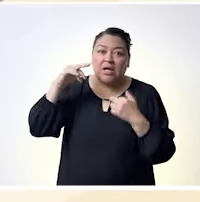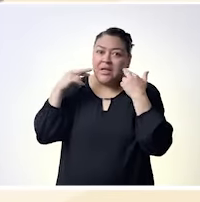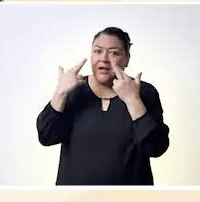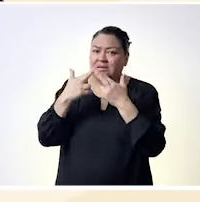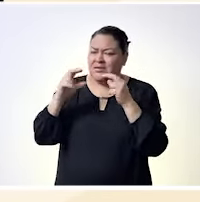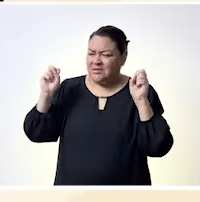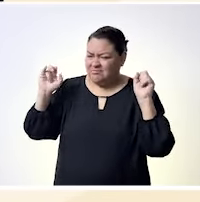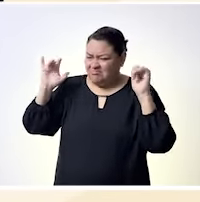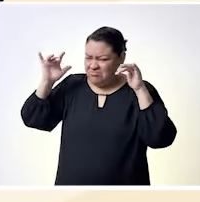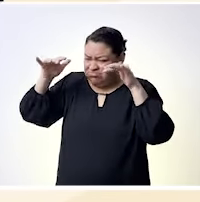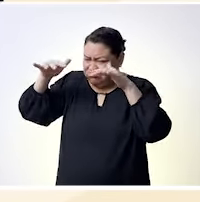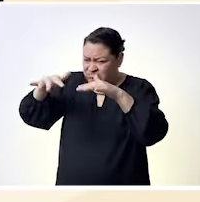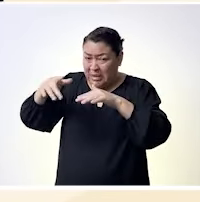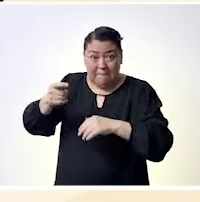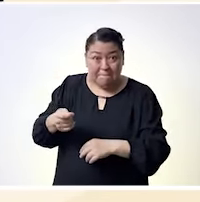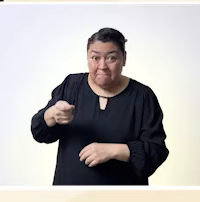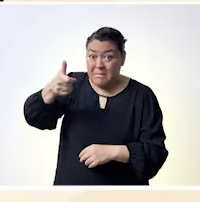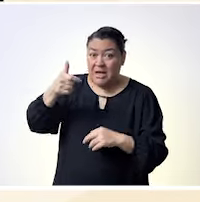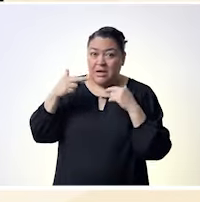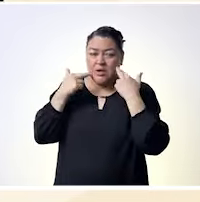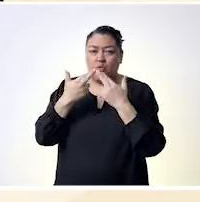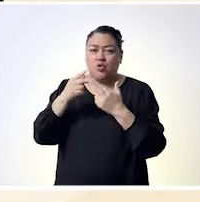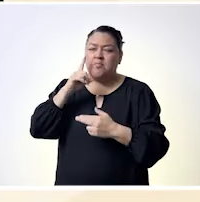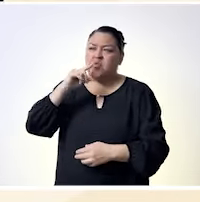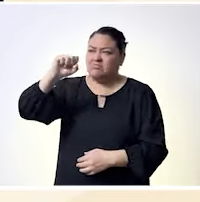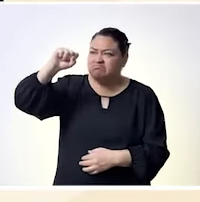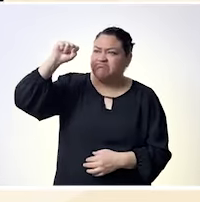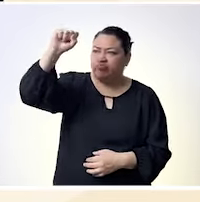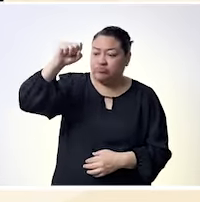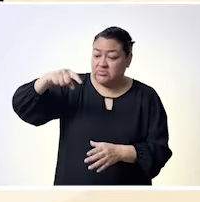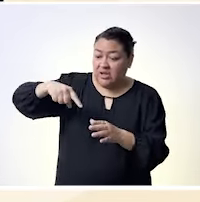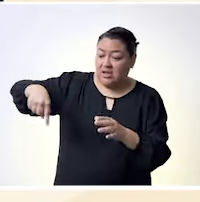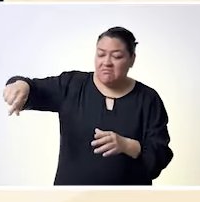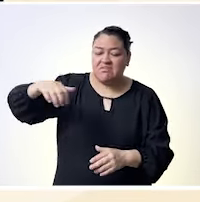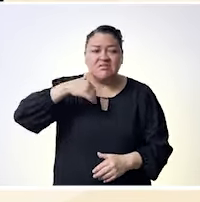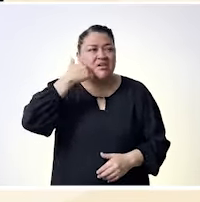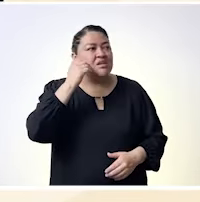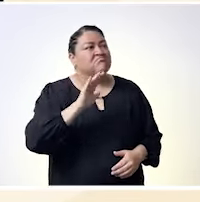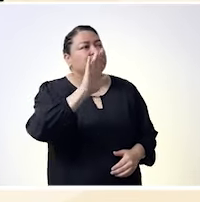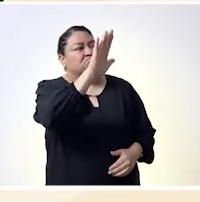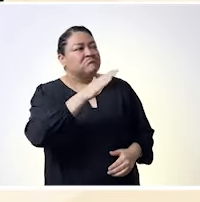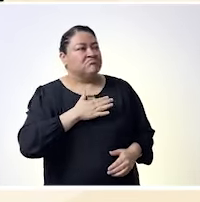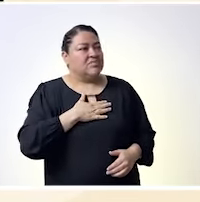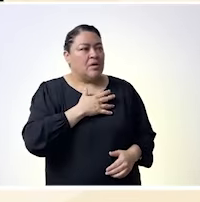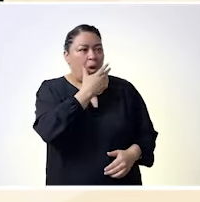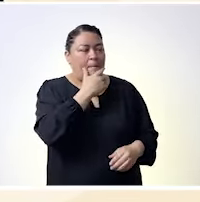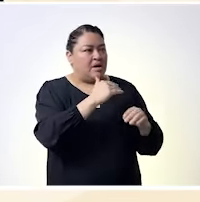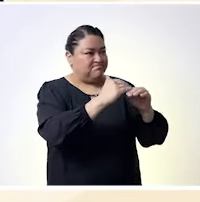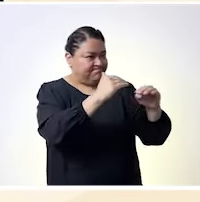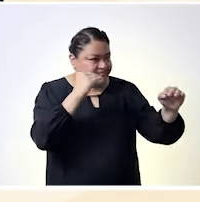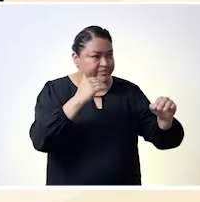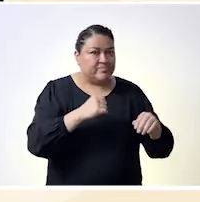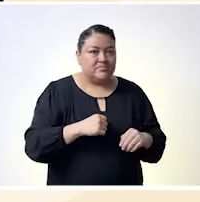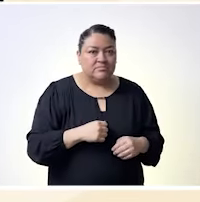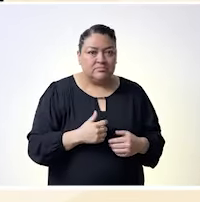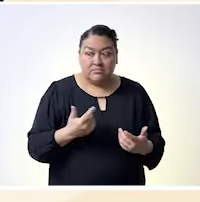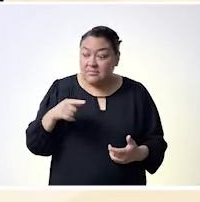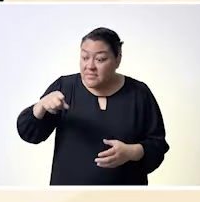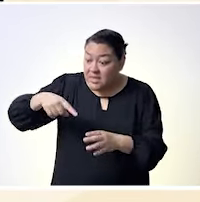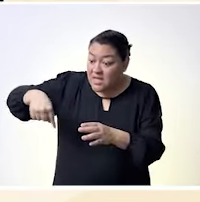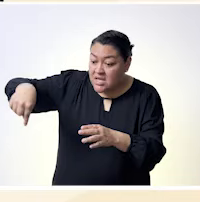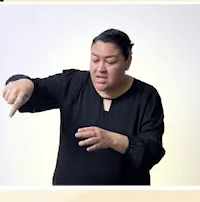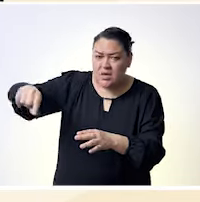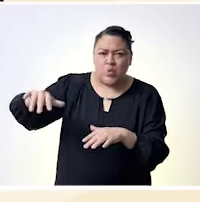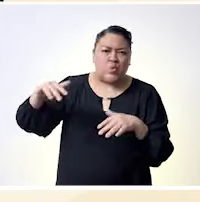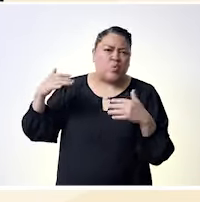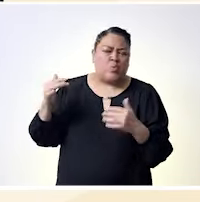es etena el reconocimiento del feminismo es una teoría política es un movimiento con una agenda de transformación social una transformación